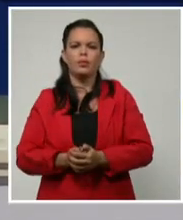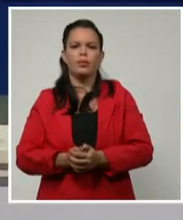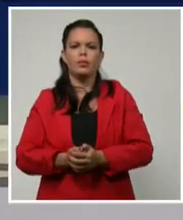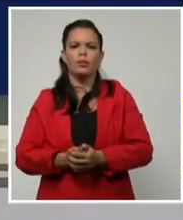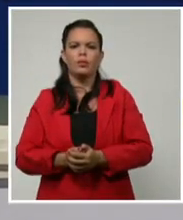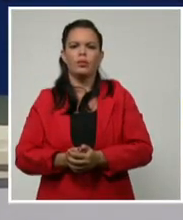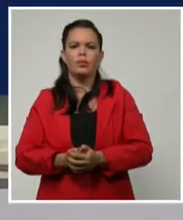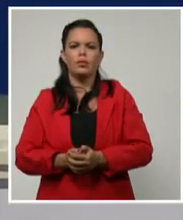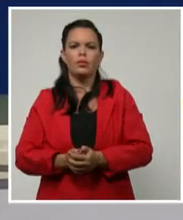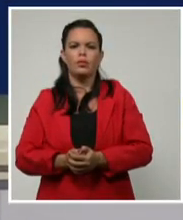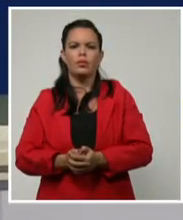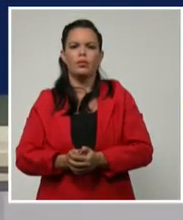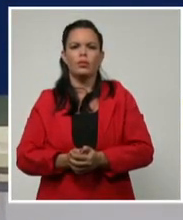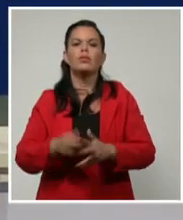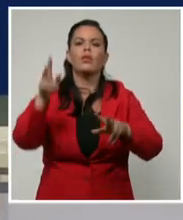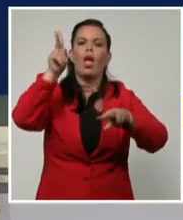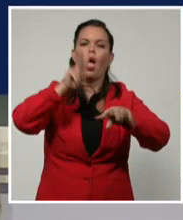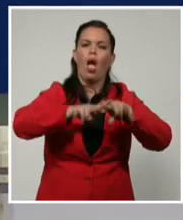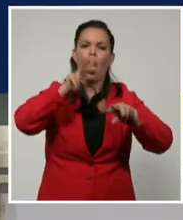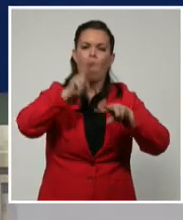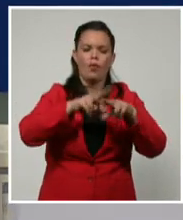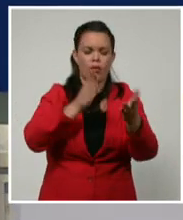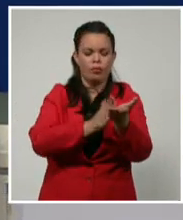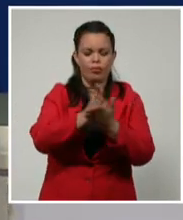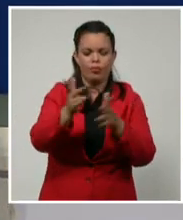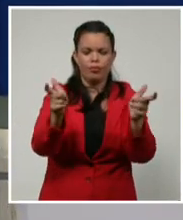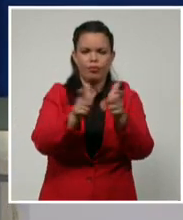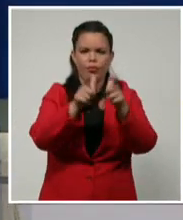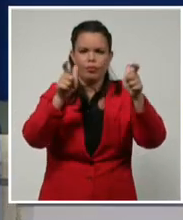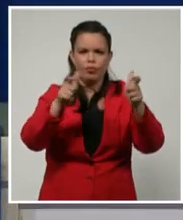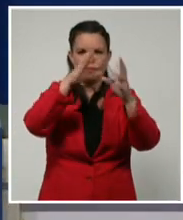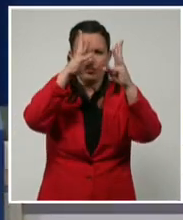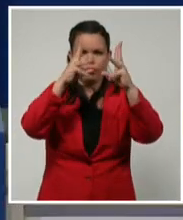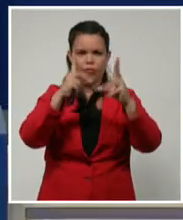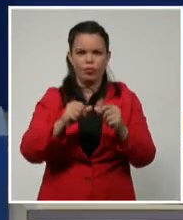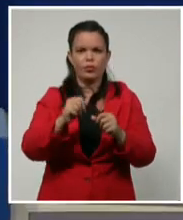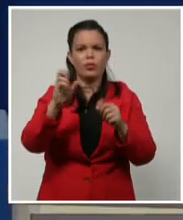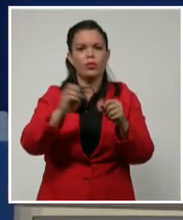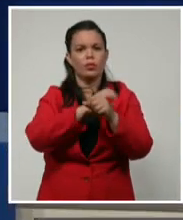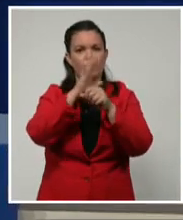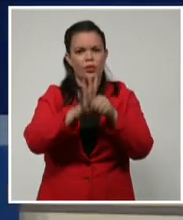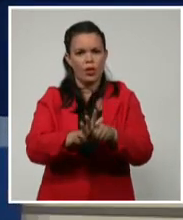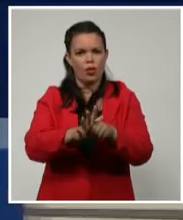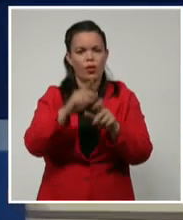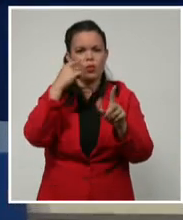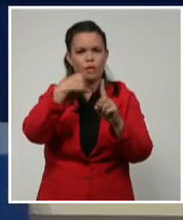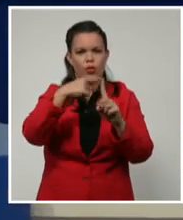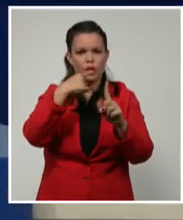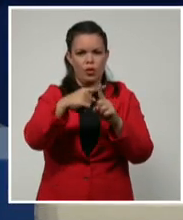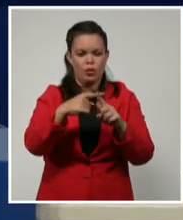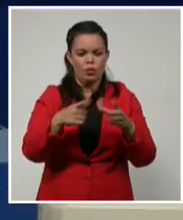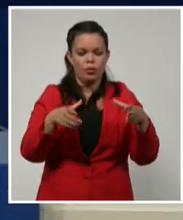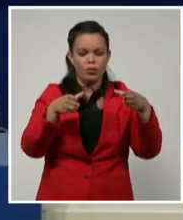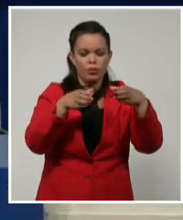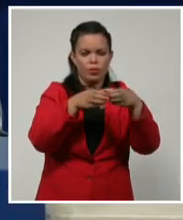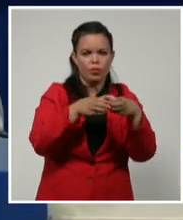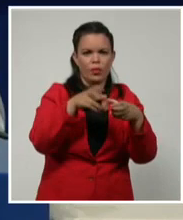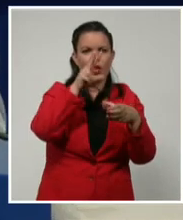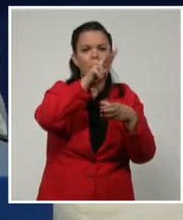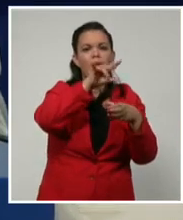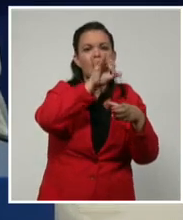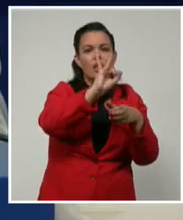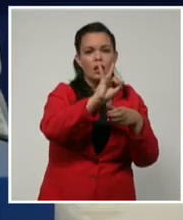La Habana continúa aportando el mayor número de casos positivos a la COVID-19. De las 27 muestras